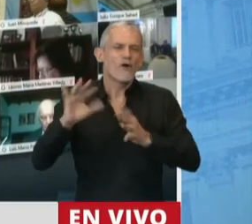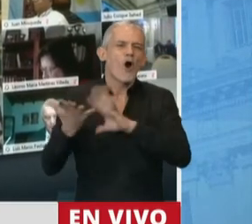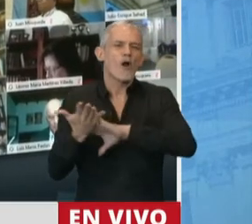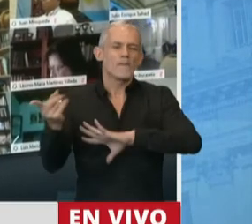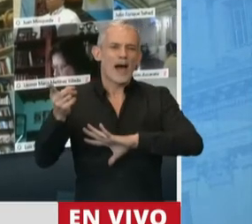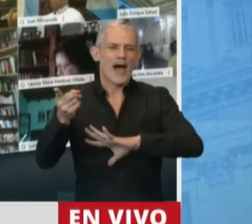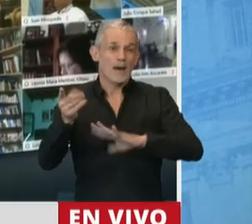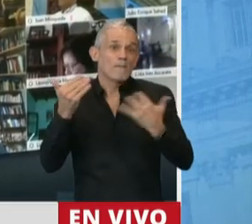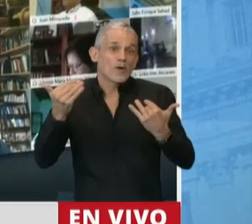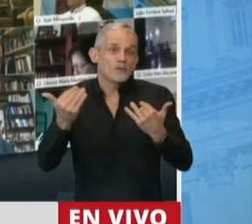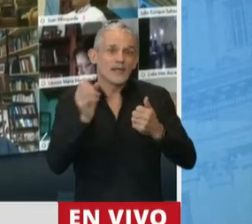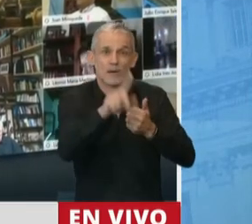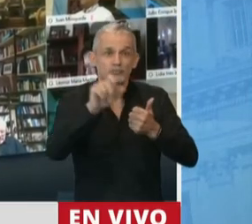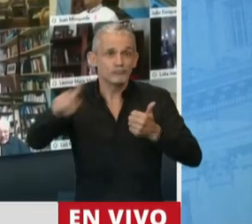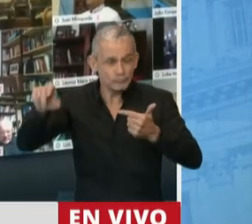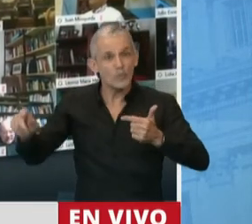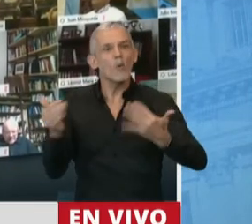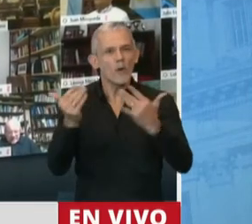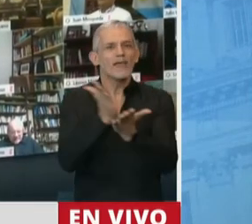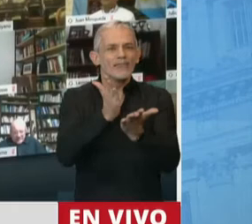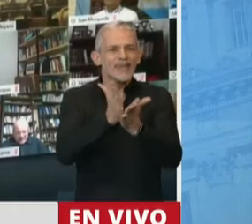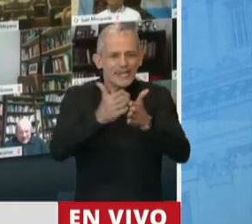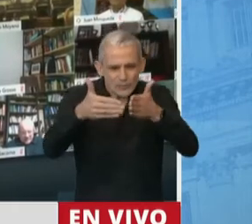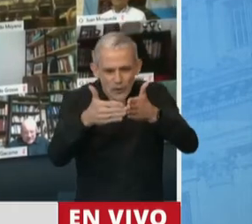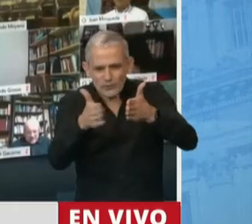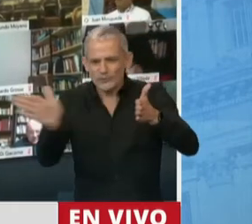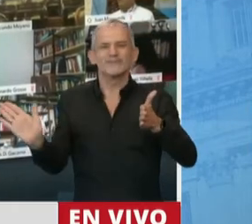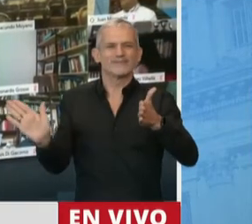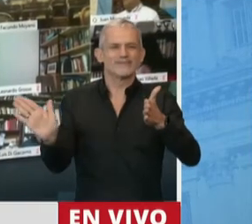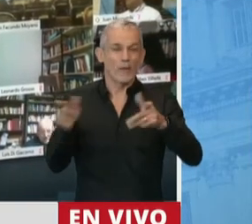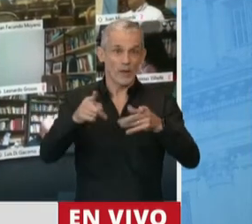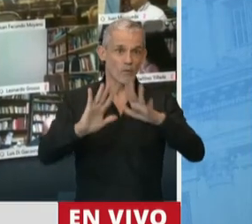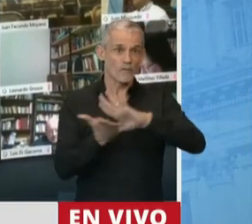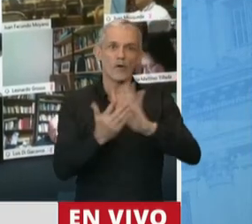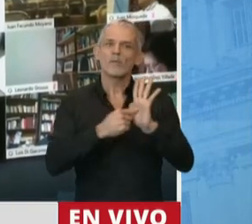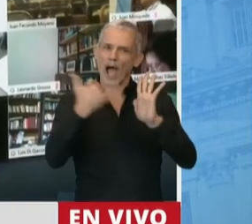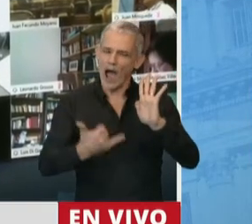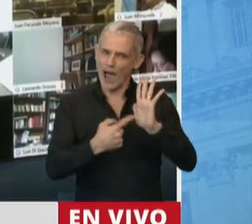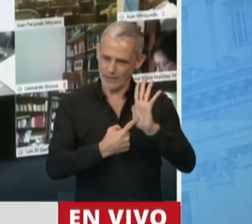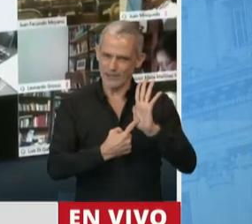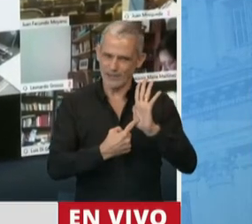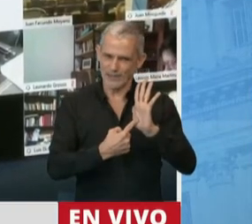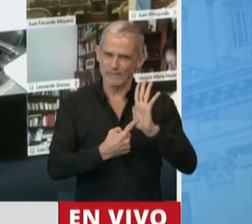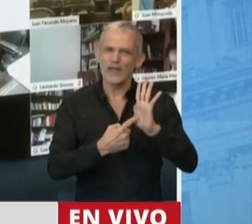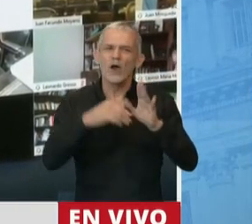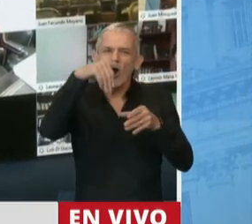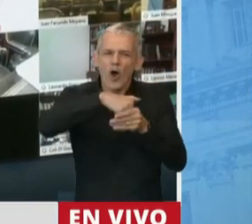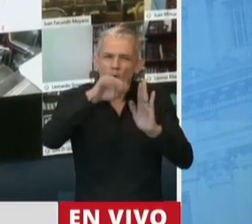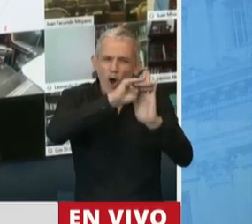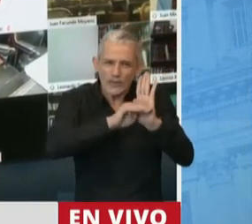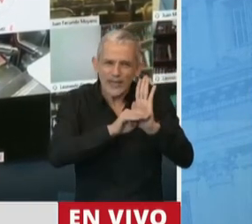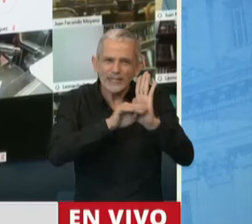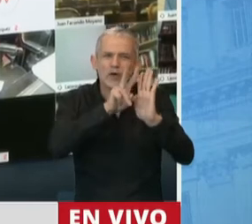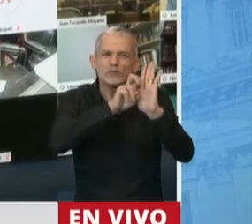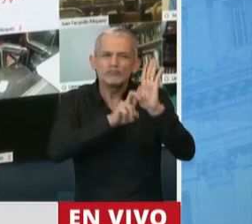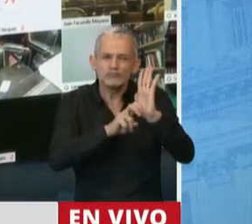posibilidades, ampliaran derechos. Pero de esa manera, estando los contenidos en